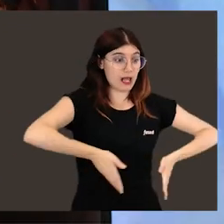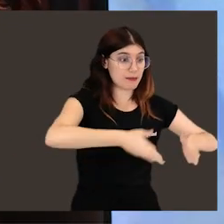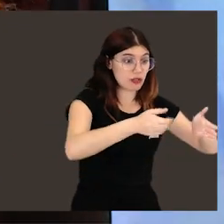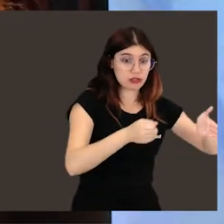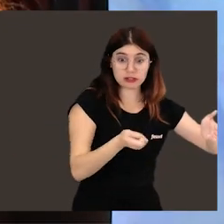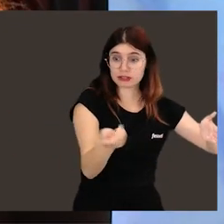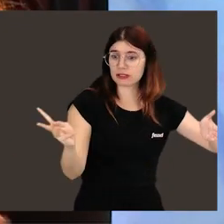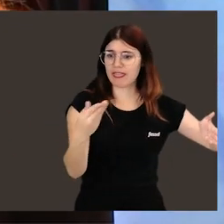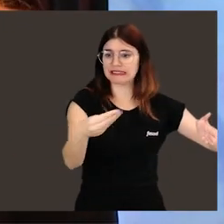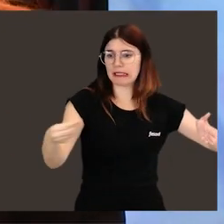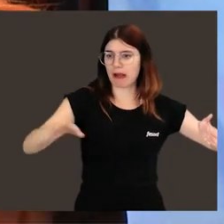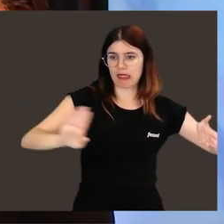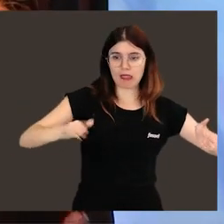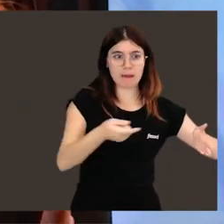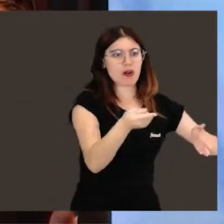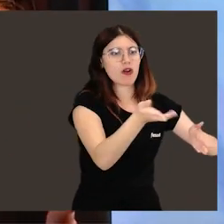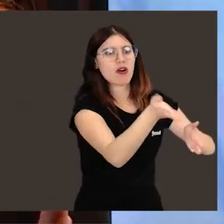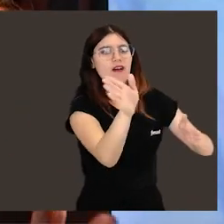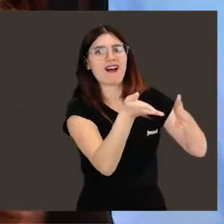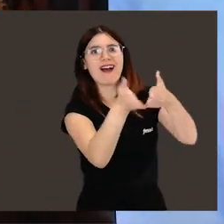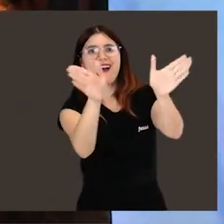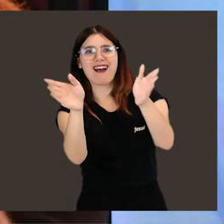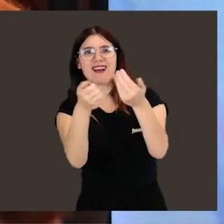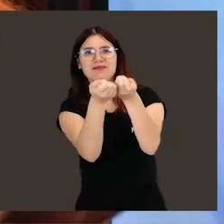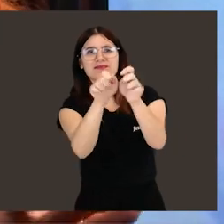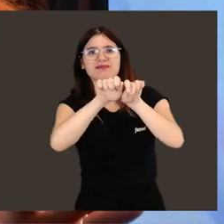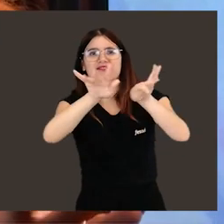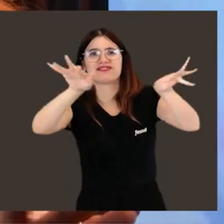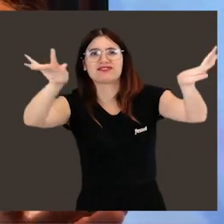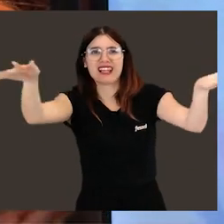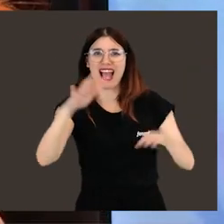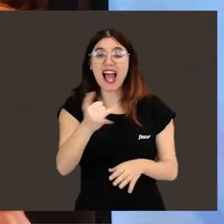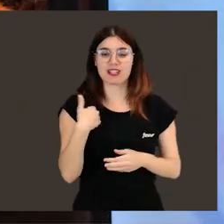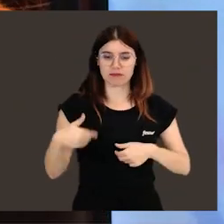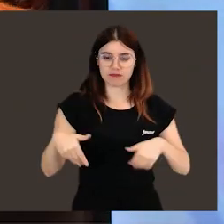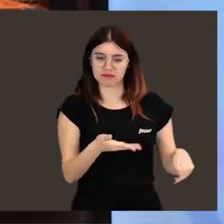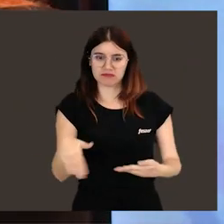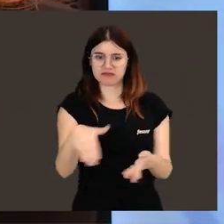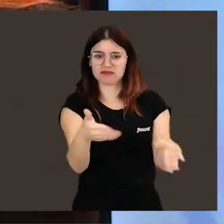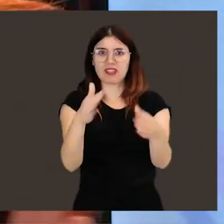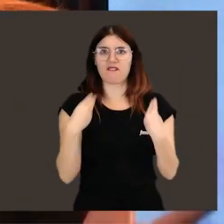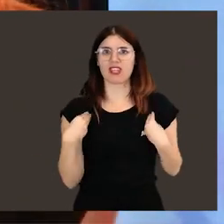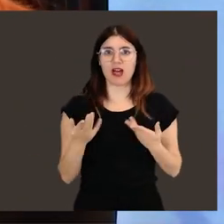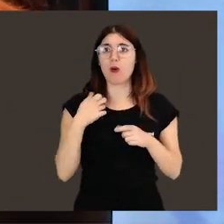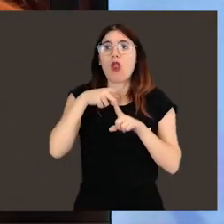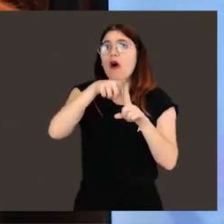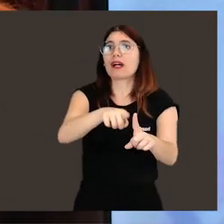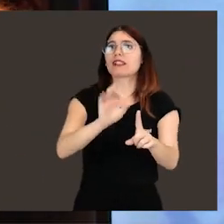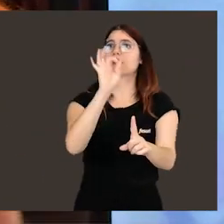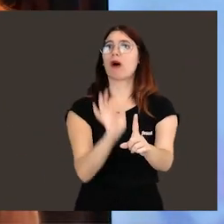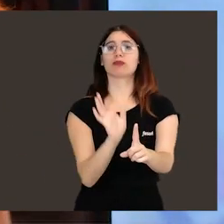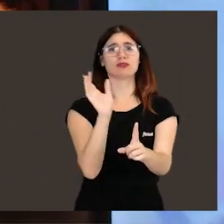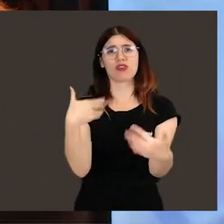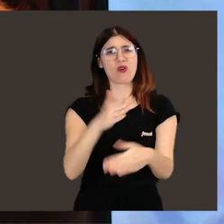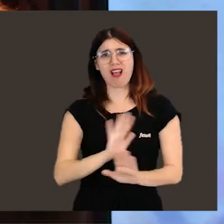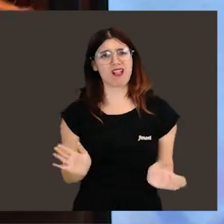En el momento que tú tomas una dirección, otros caminos desaparecen, pero otros se abren ante ti y vas trazando tu ruta por la vida. No